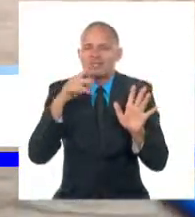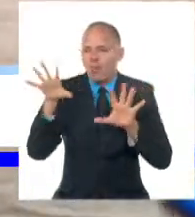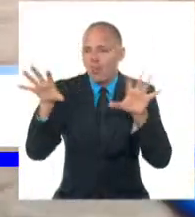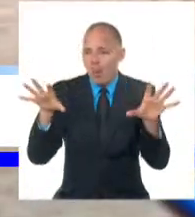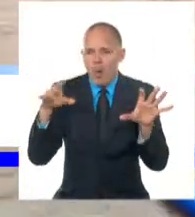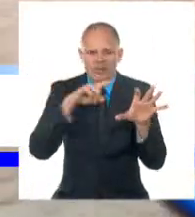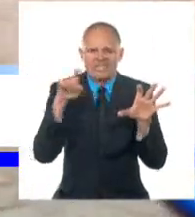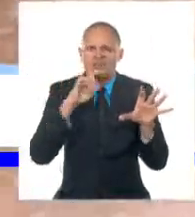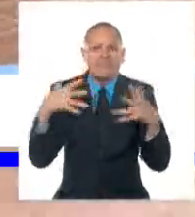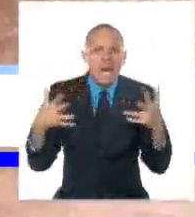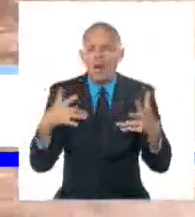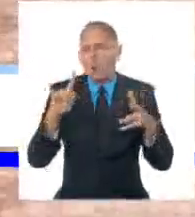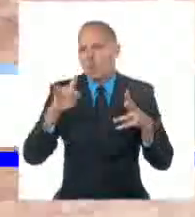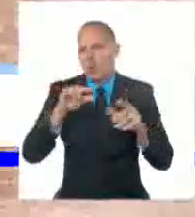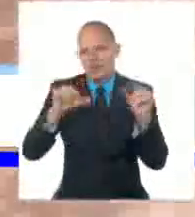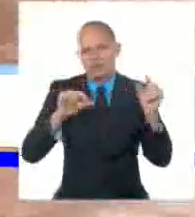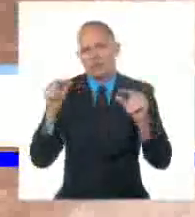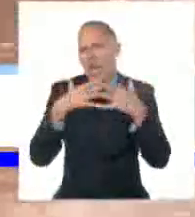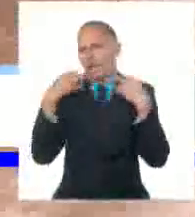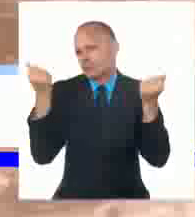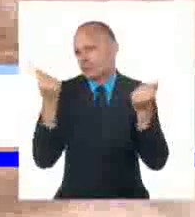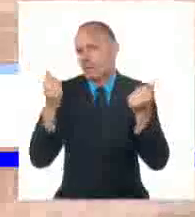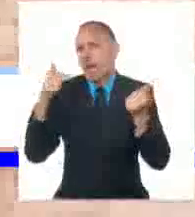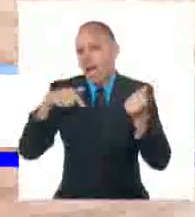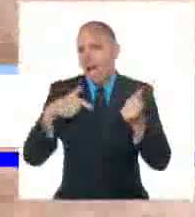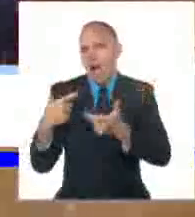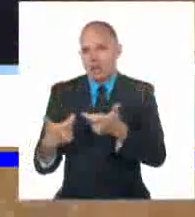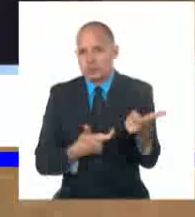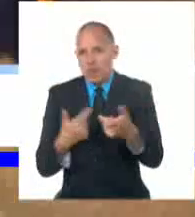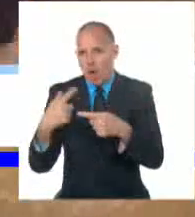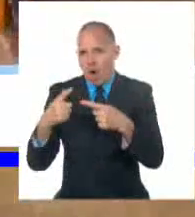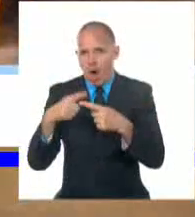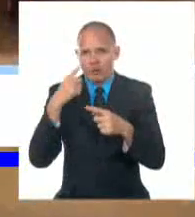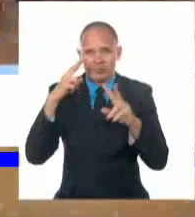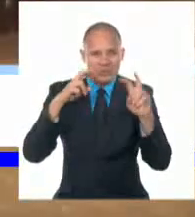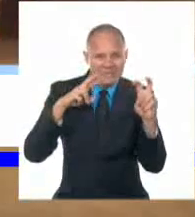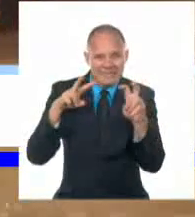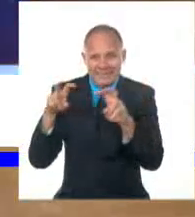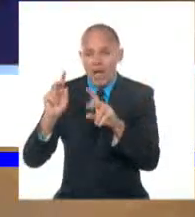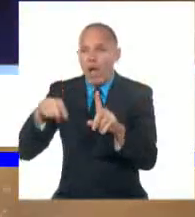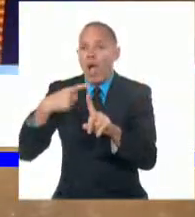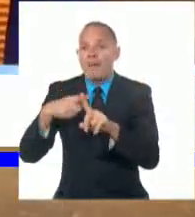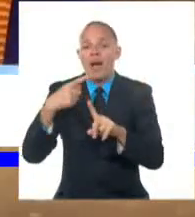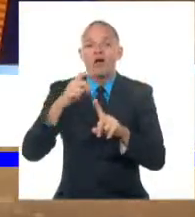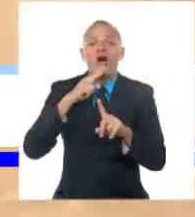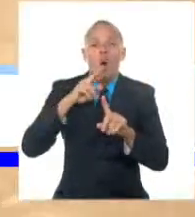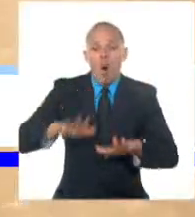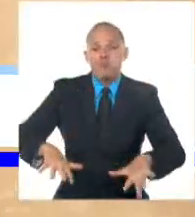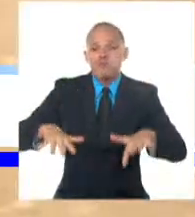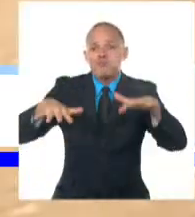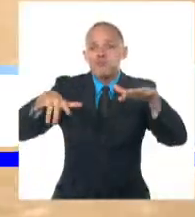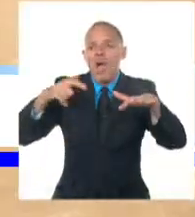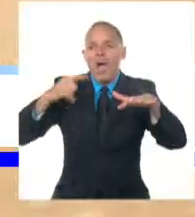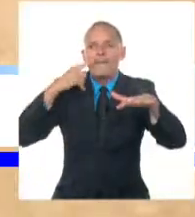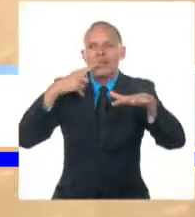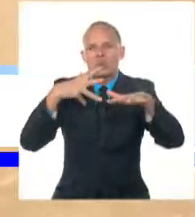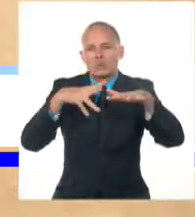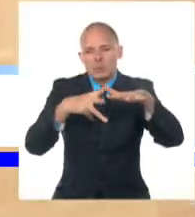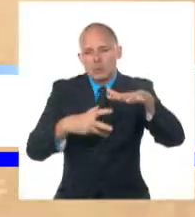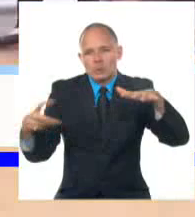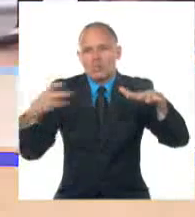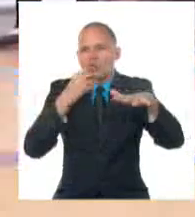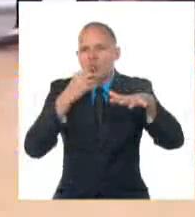de la nación. Los bomberos continúan las operaciones de búsqueda y drenaje. La mencionada institución también informó que el número de